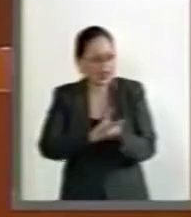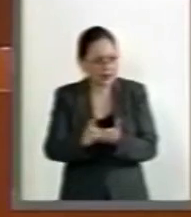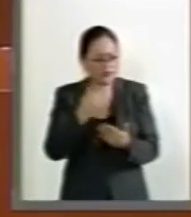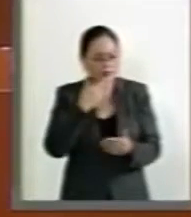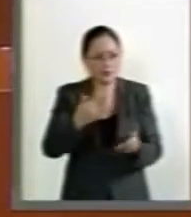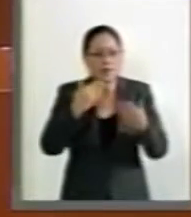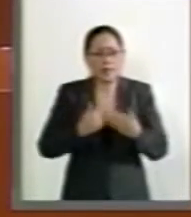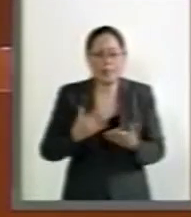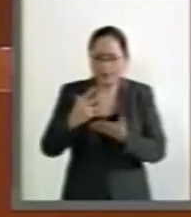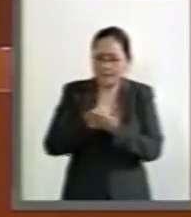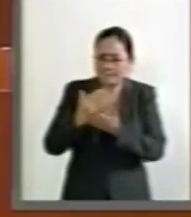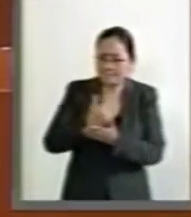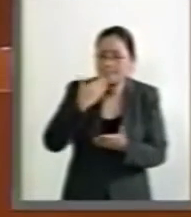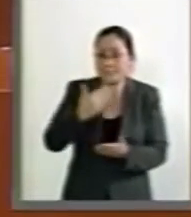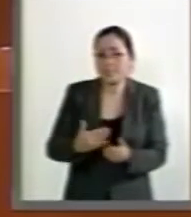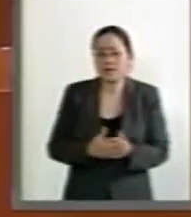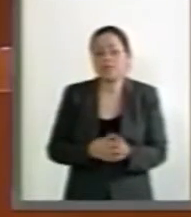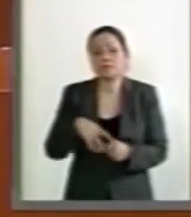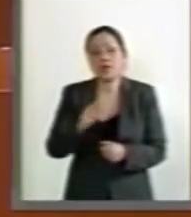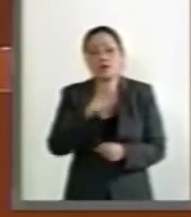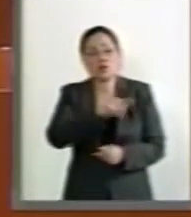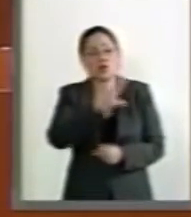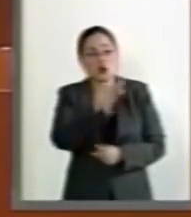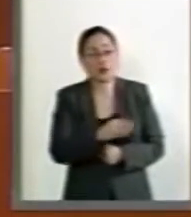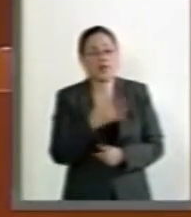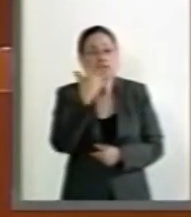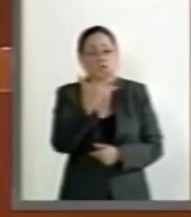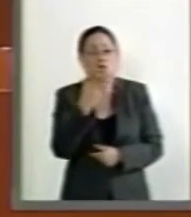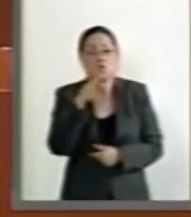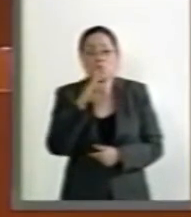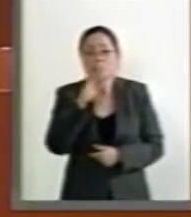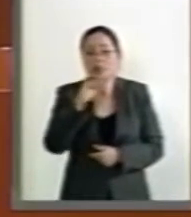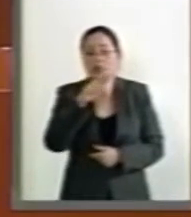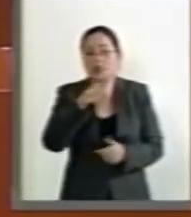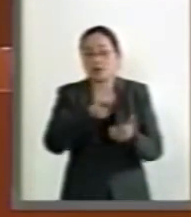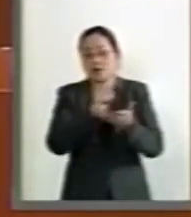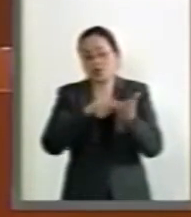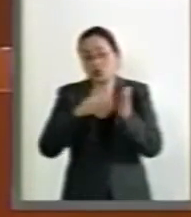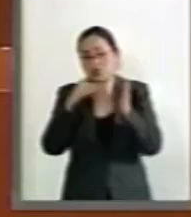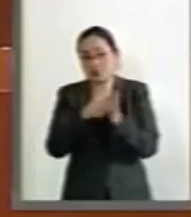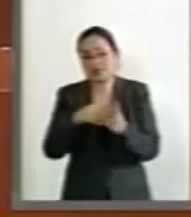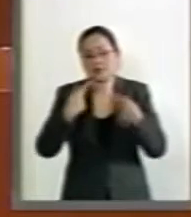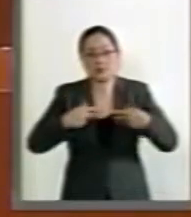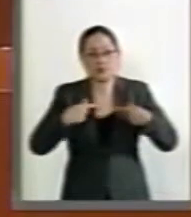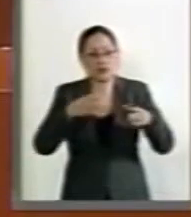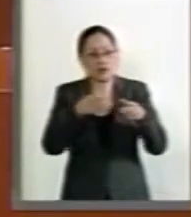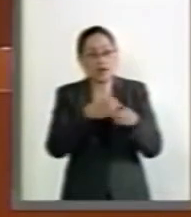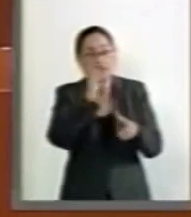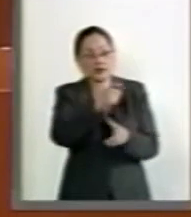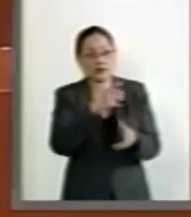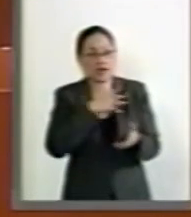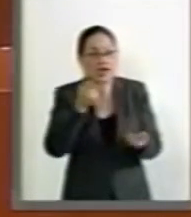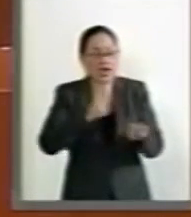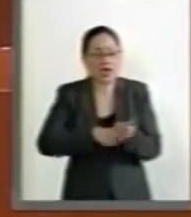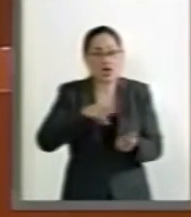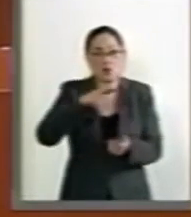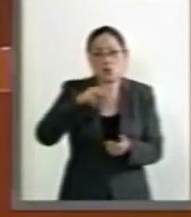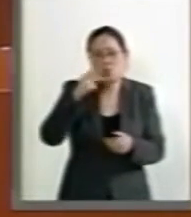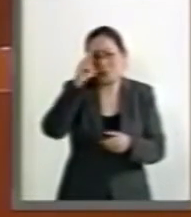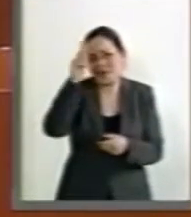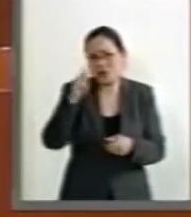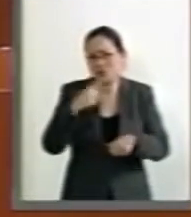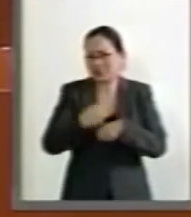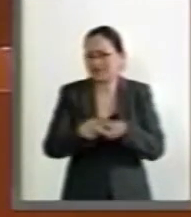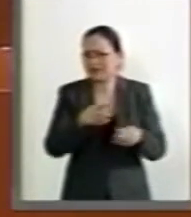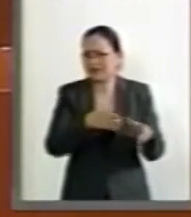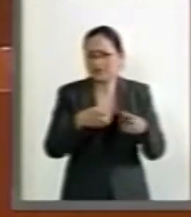con un ingreso suficiente, mientras 95 millones de personas se encuentran en situación de vulnerabilidad.